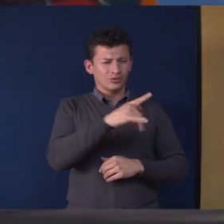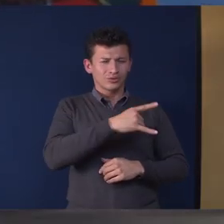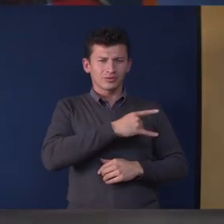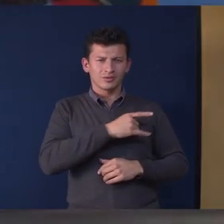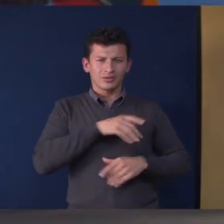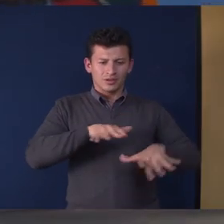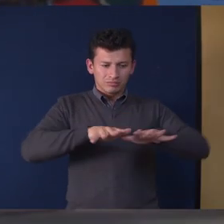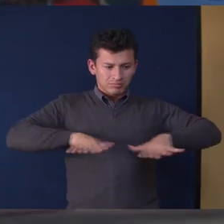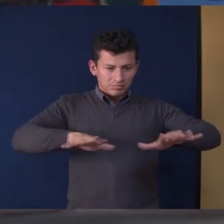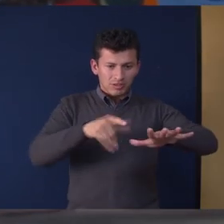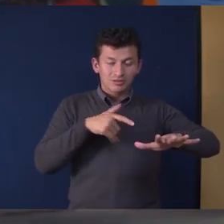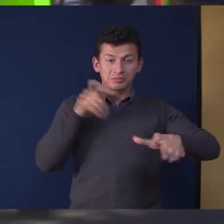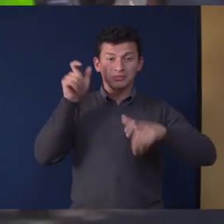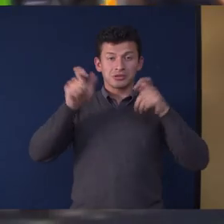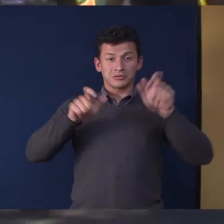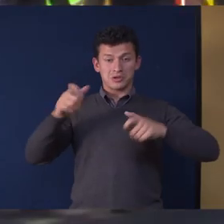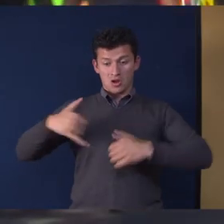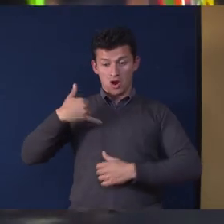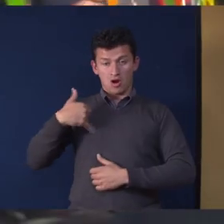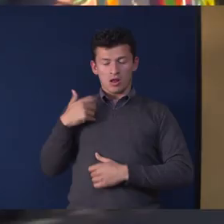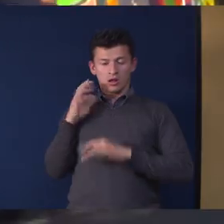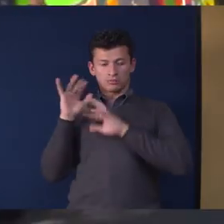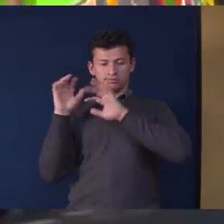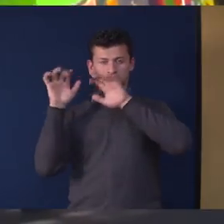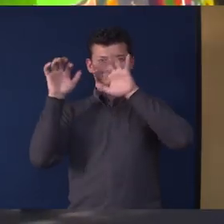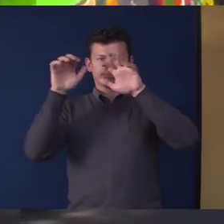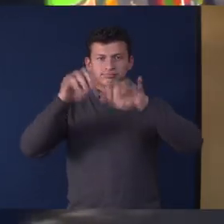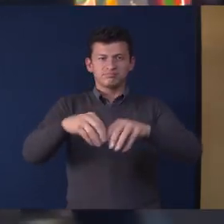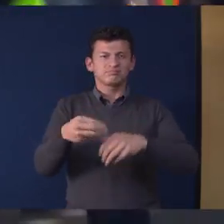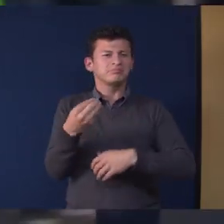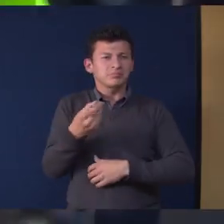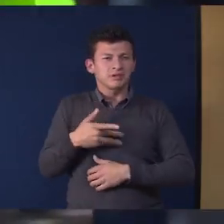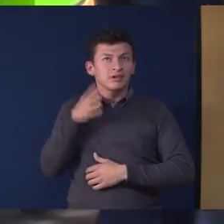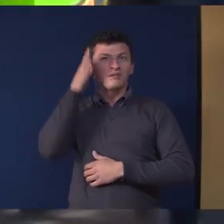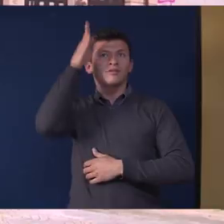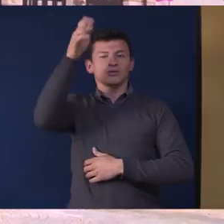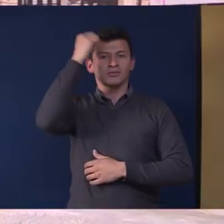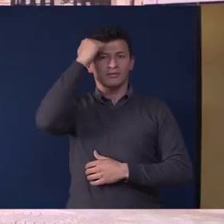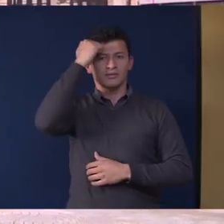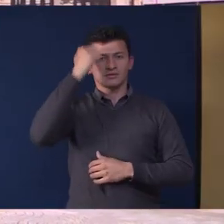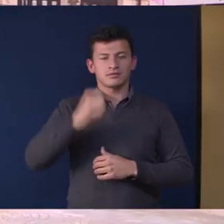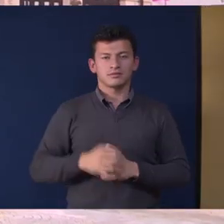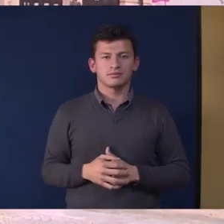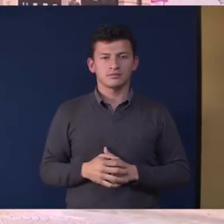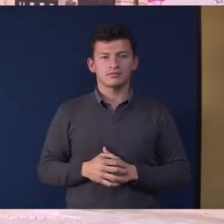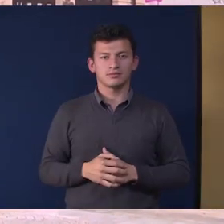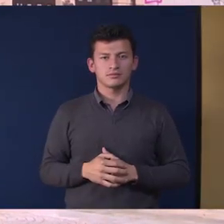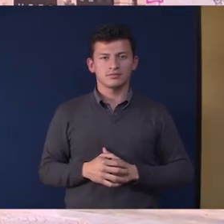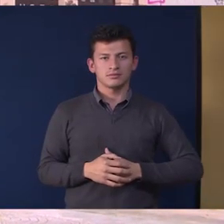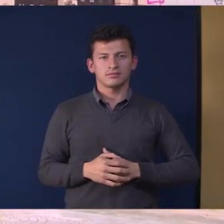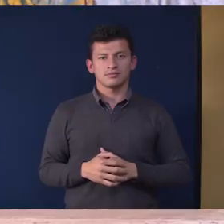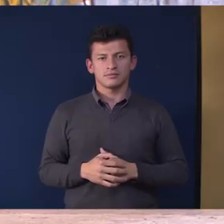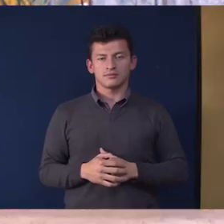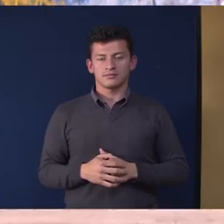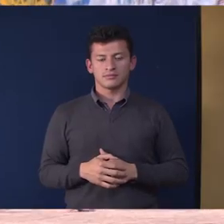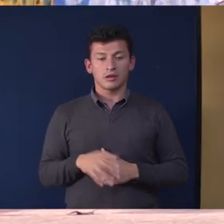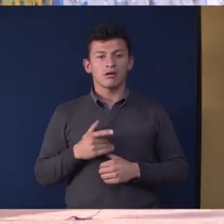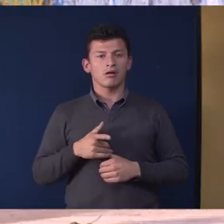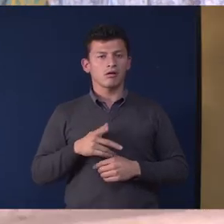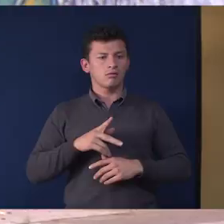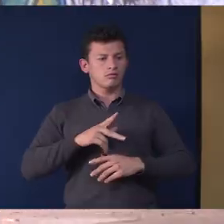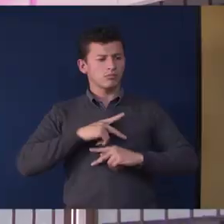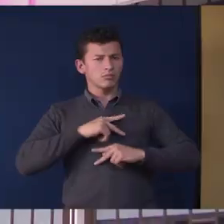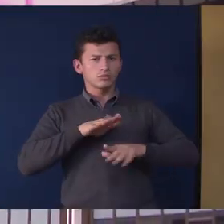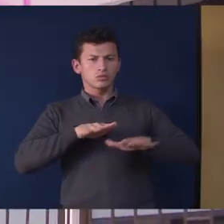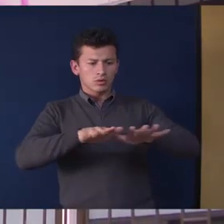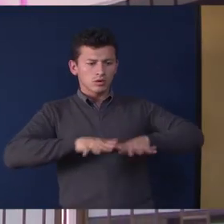confluyen montones de jóvenes a construirse como sujetos y como futuros docentes y que tengan su